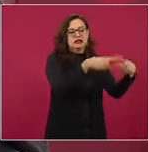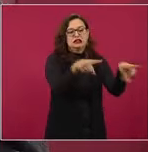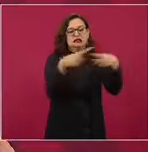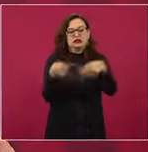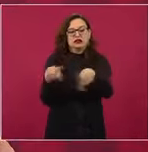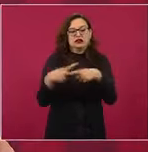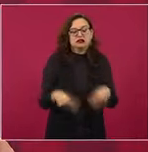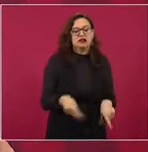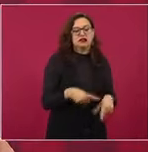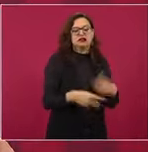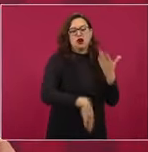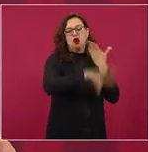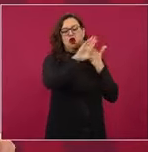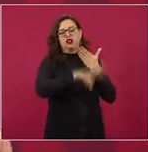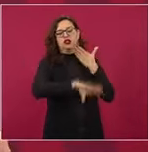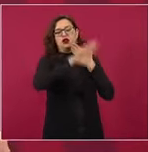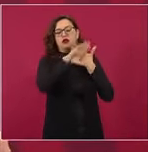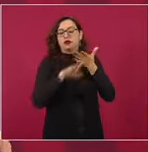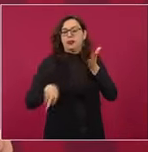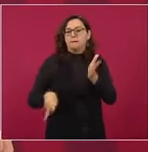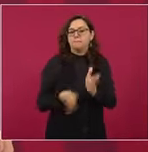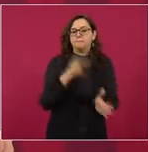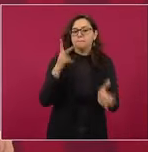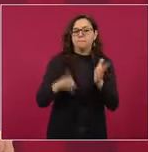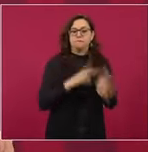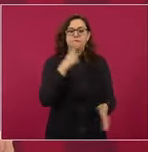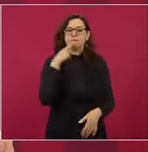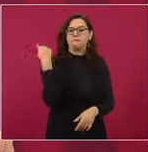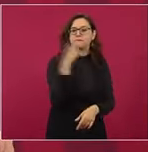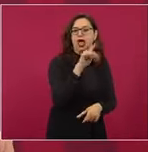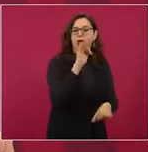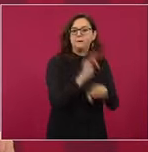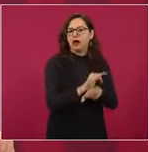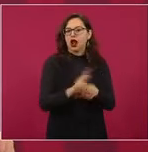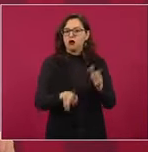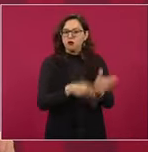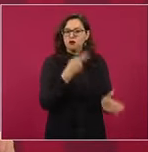parado la obra.